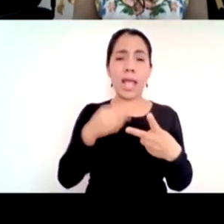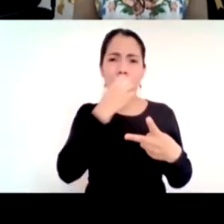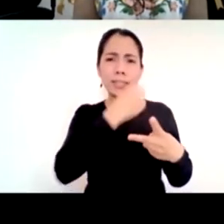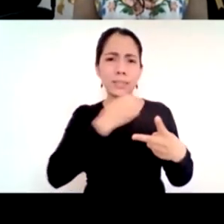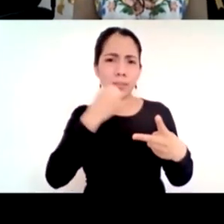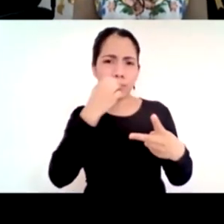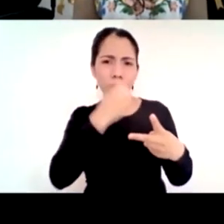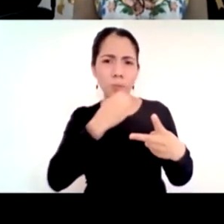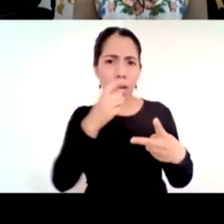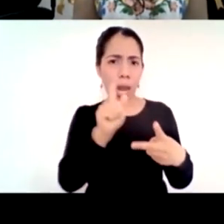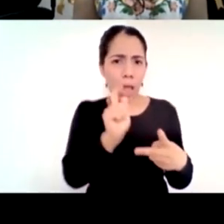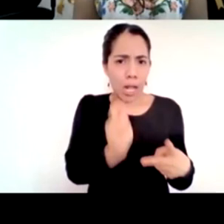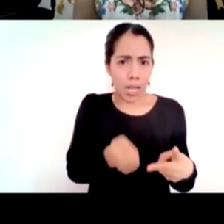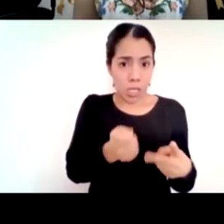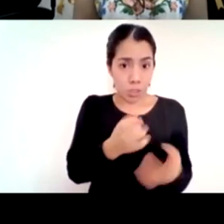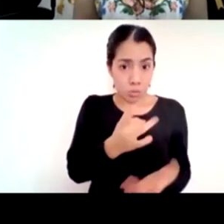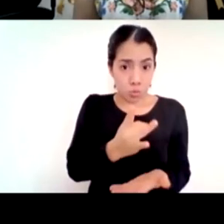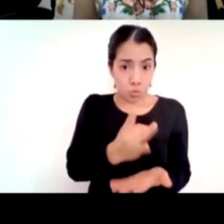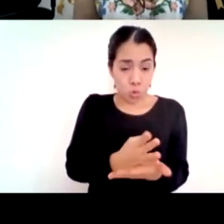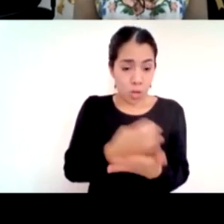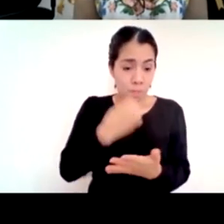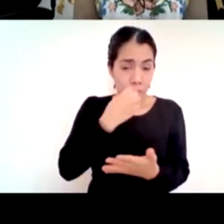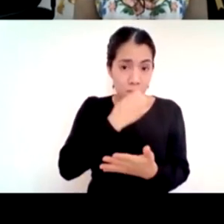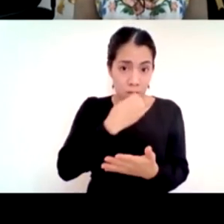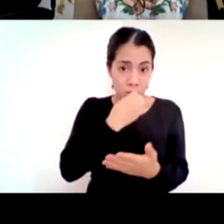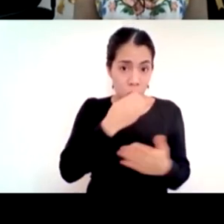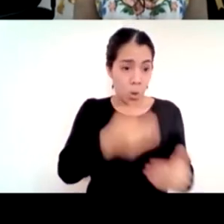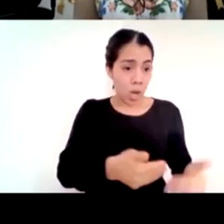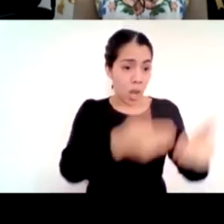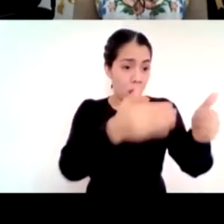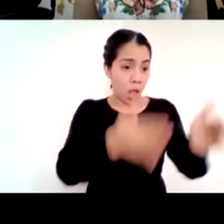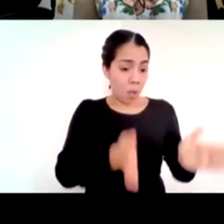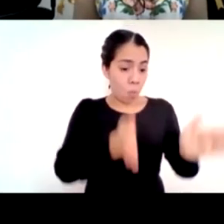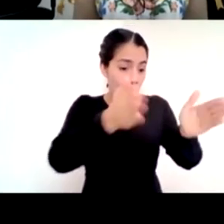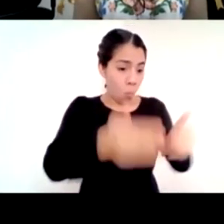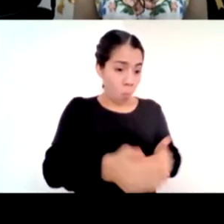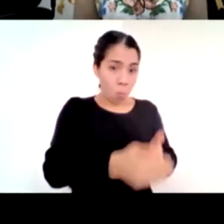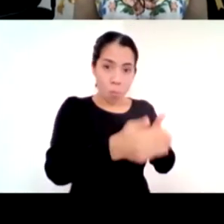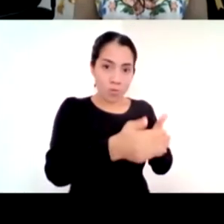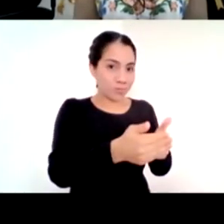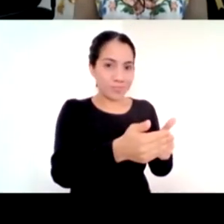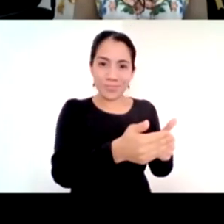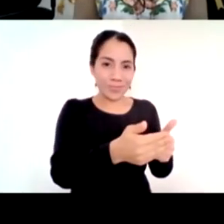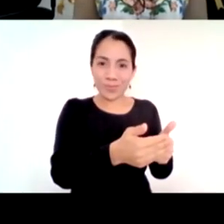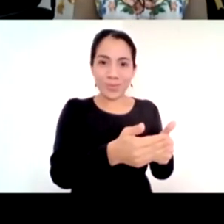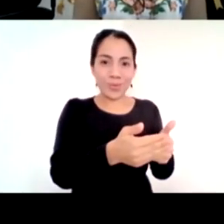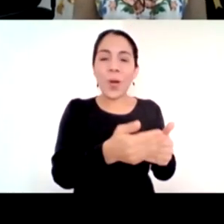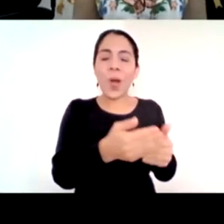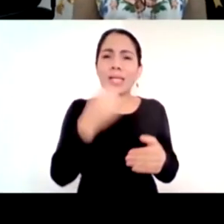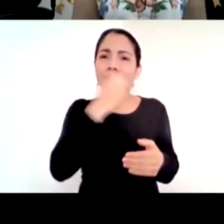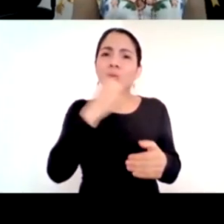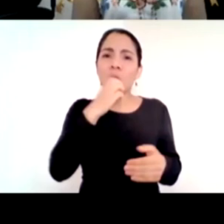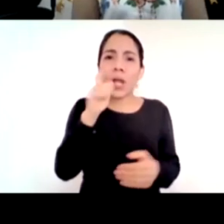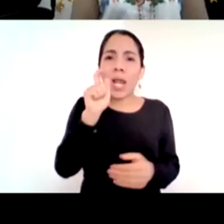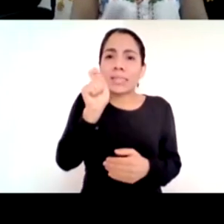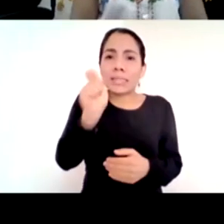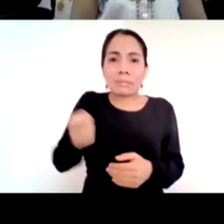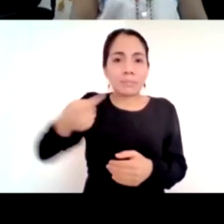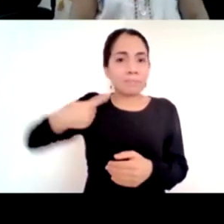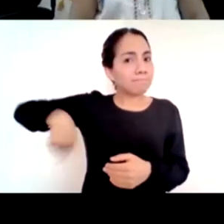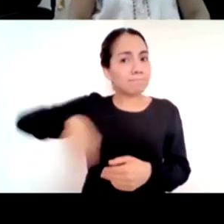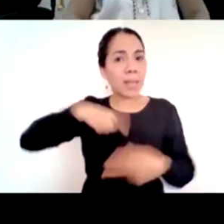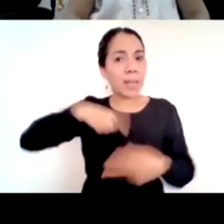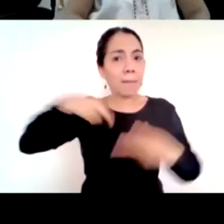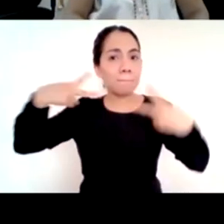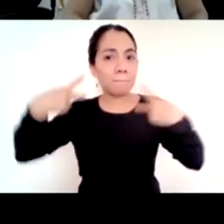ladrillos la escuela somos nosotros y en esta comunidad educativa donde está desde el secretario